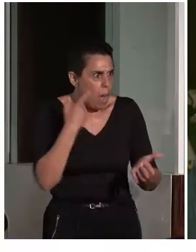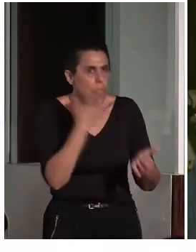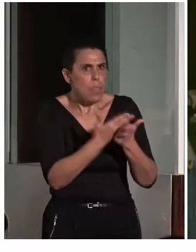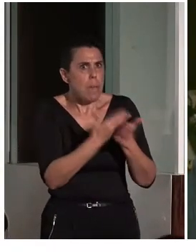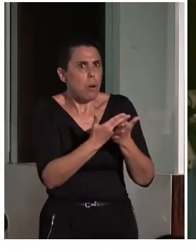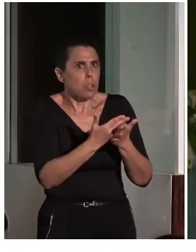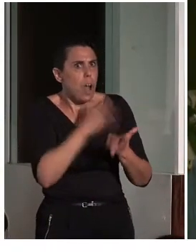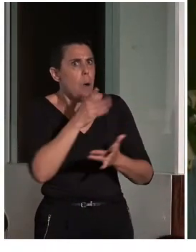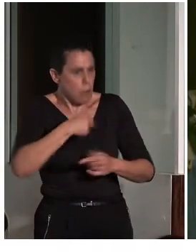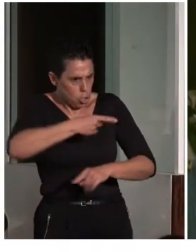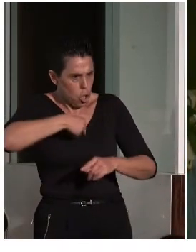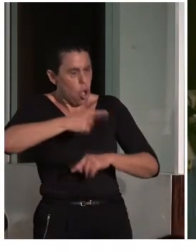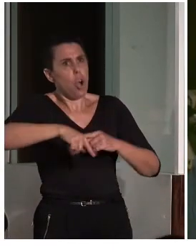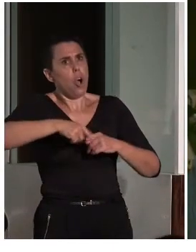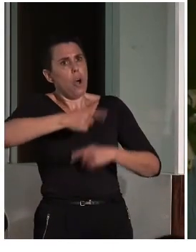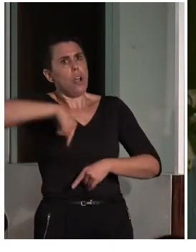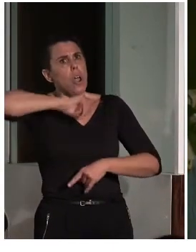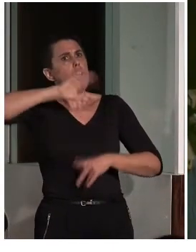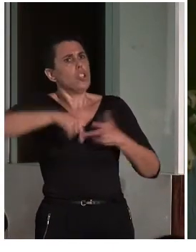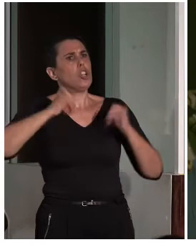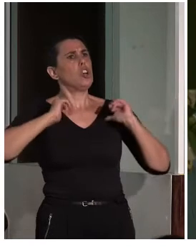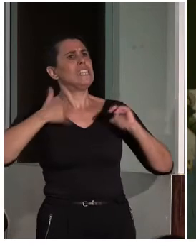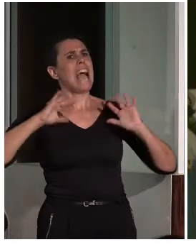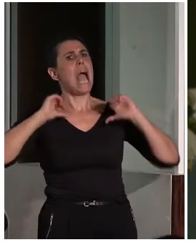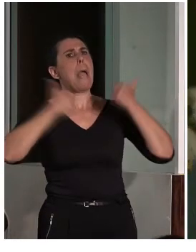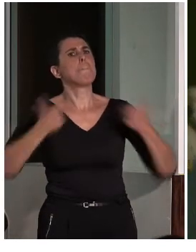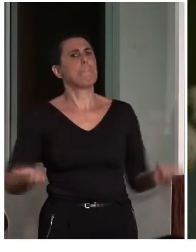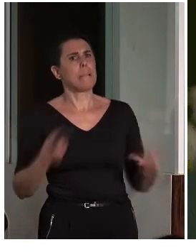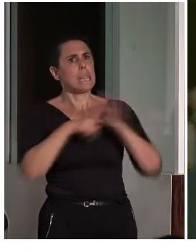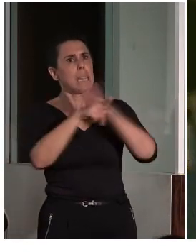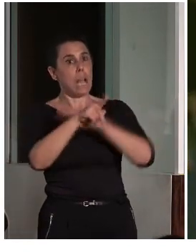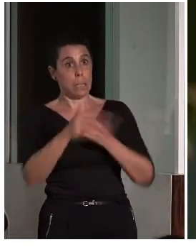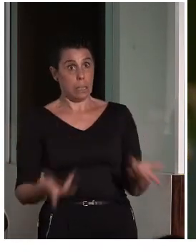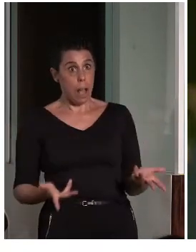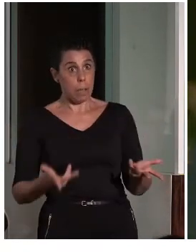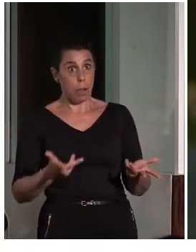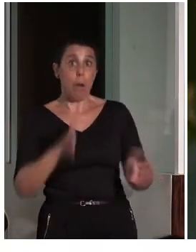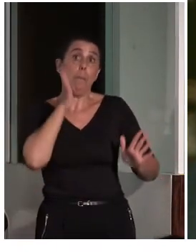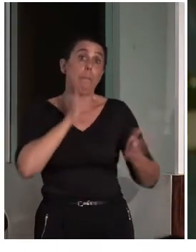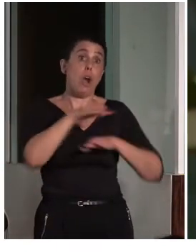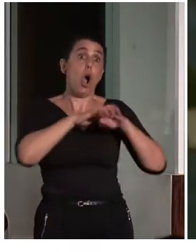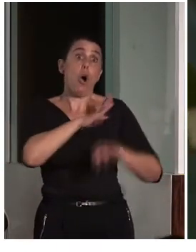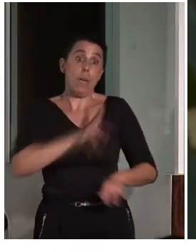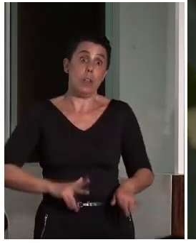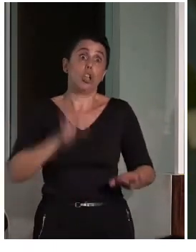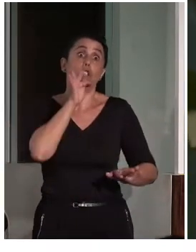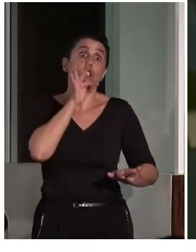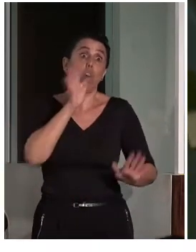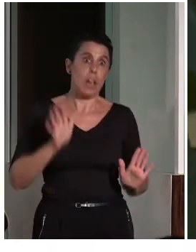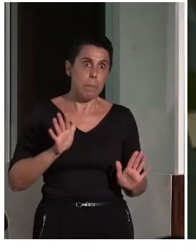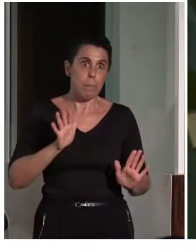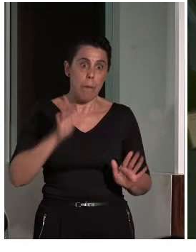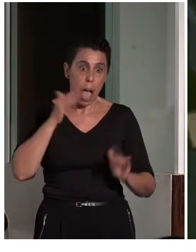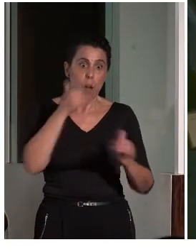trámite está hecho, lo que pasa es que al estar en Gobierno en funciones no hemos podido declararlo, pero es que tendría que estar ya declarada, o sea, nos faltan unos meses,